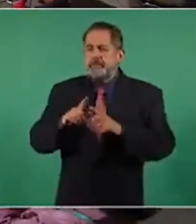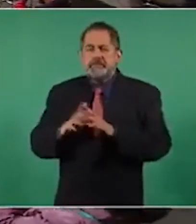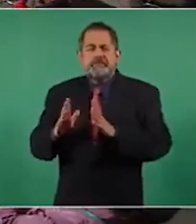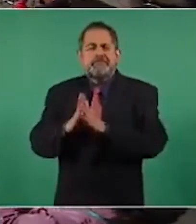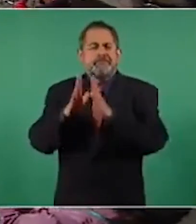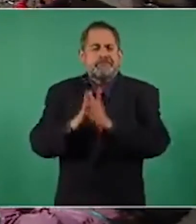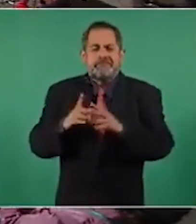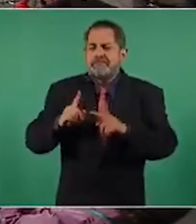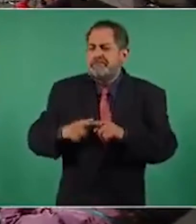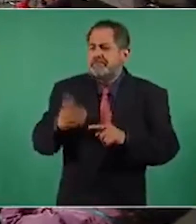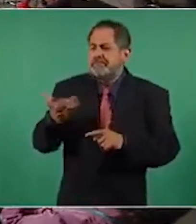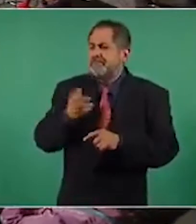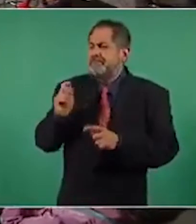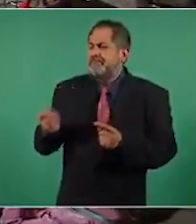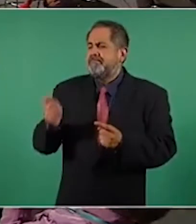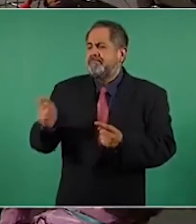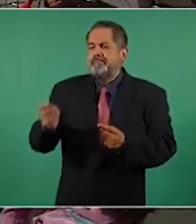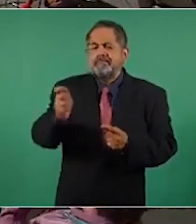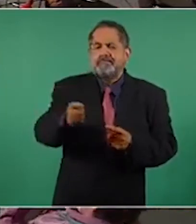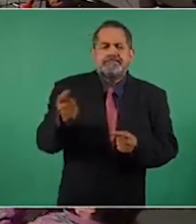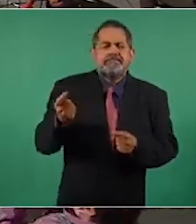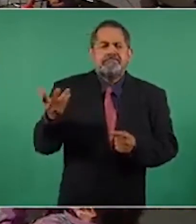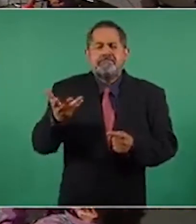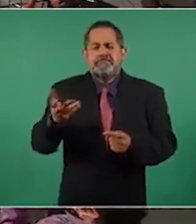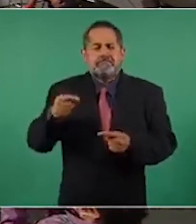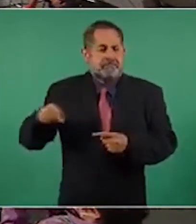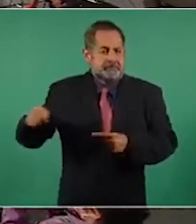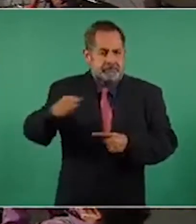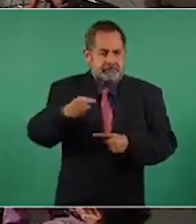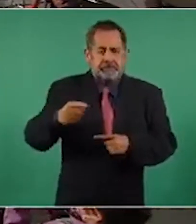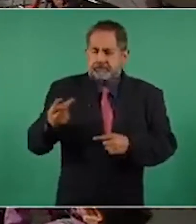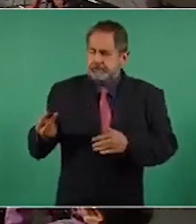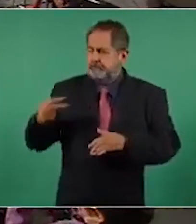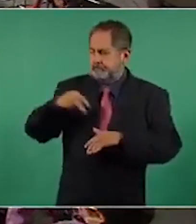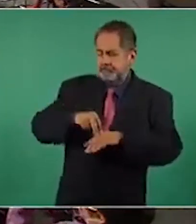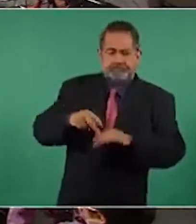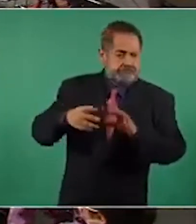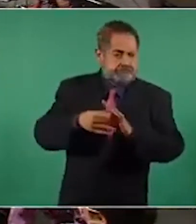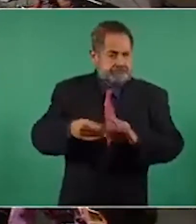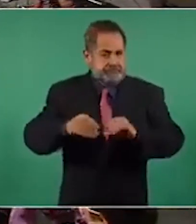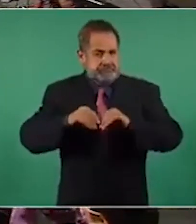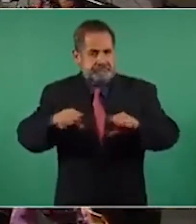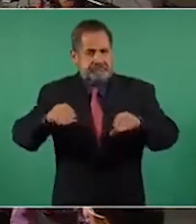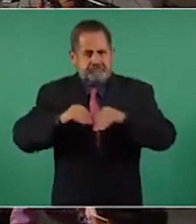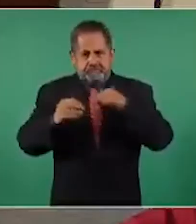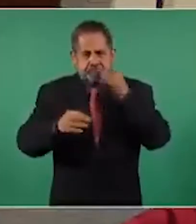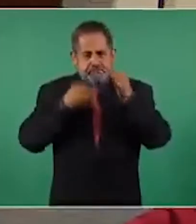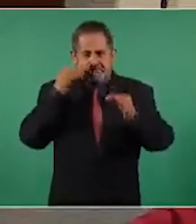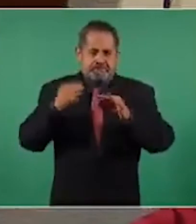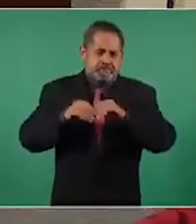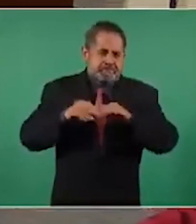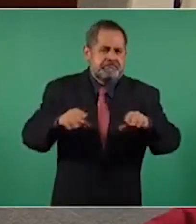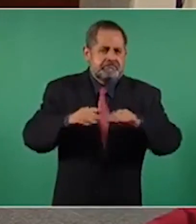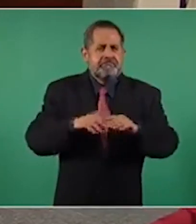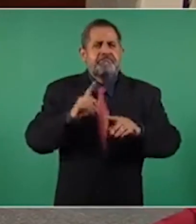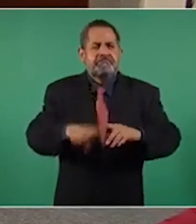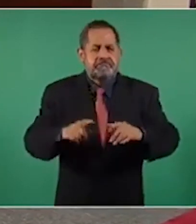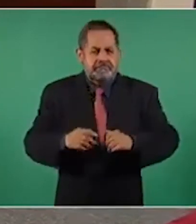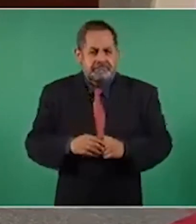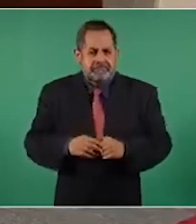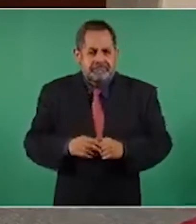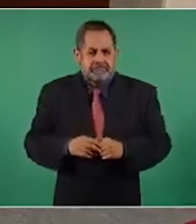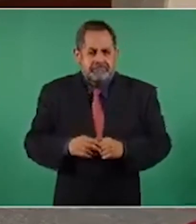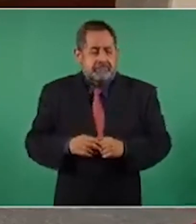van a informar, muchos servidores